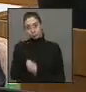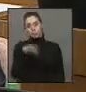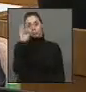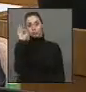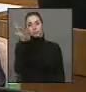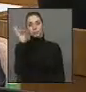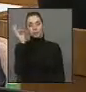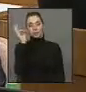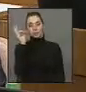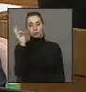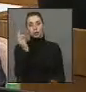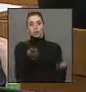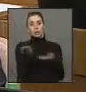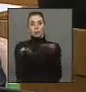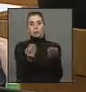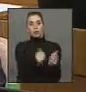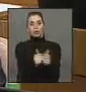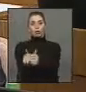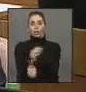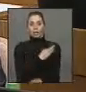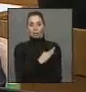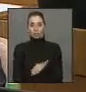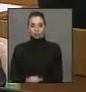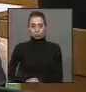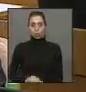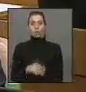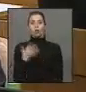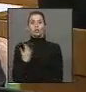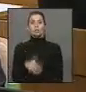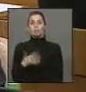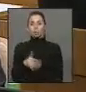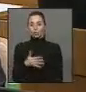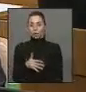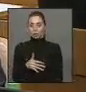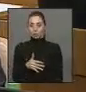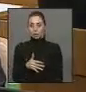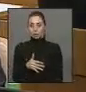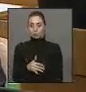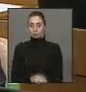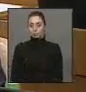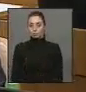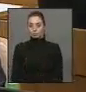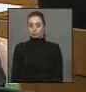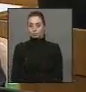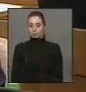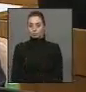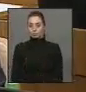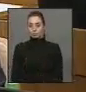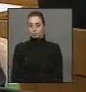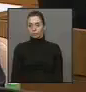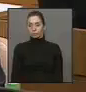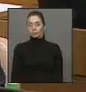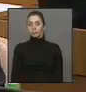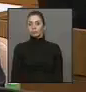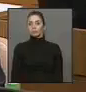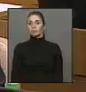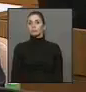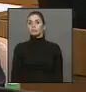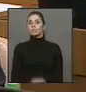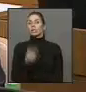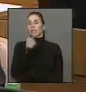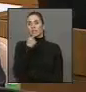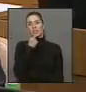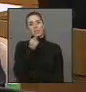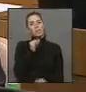sesión que han solicitado los colegas parlamentarios es importante desde ese punto de vista, que se nos permitan clarificar muchas